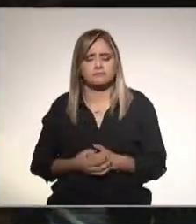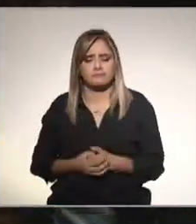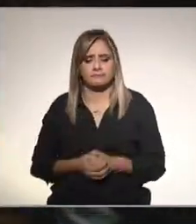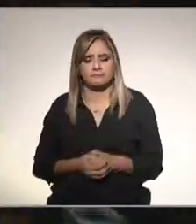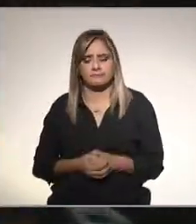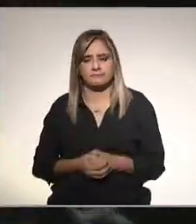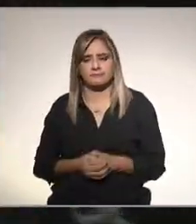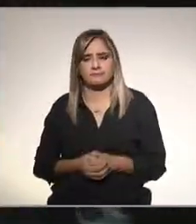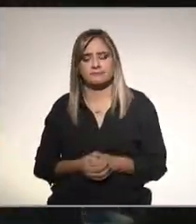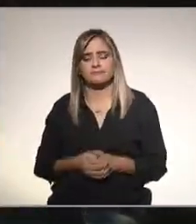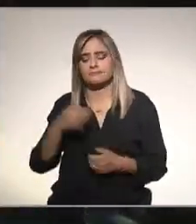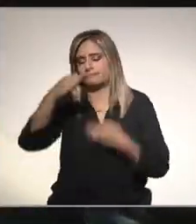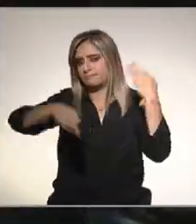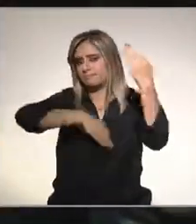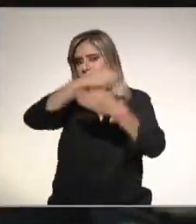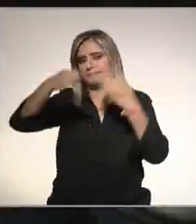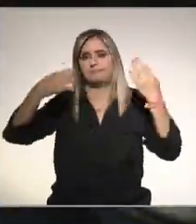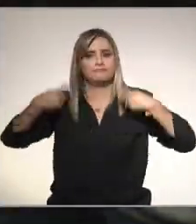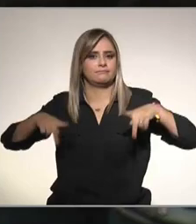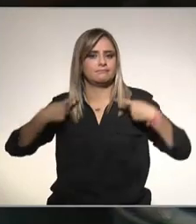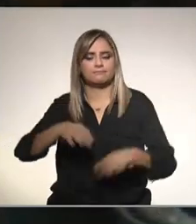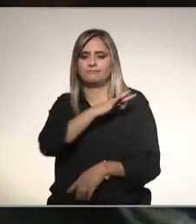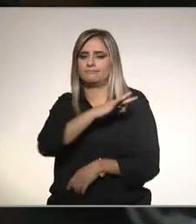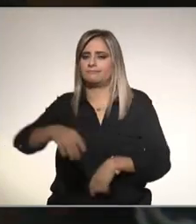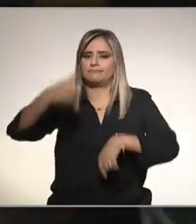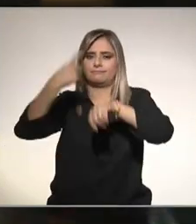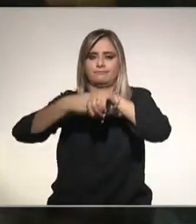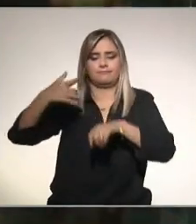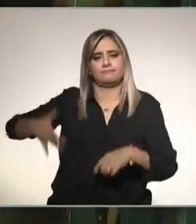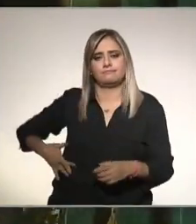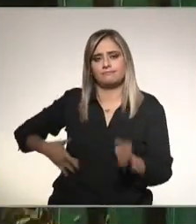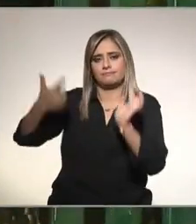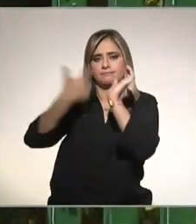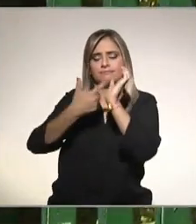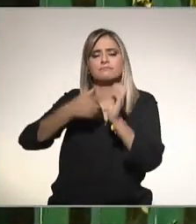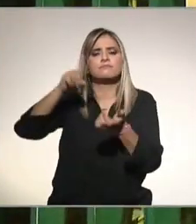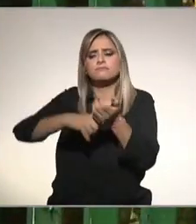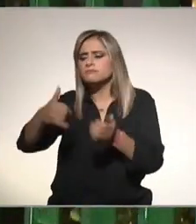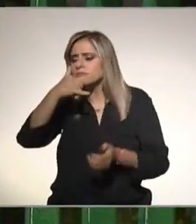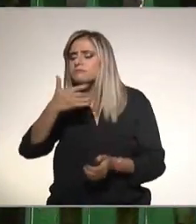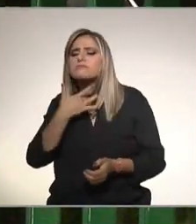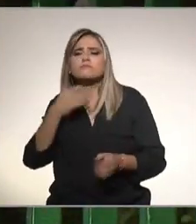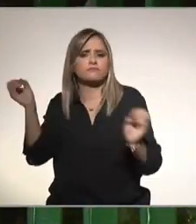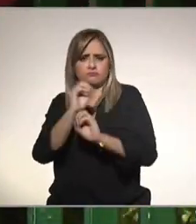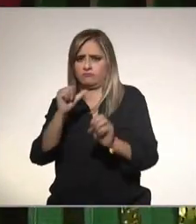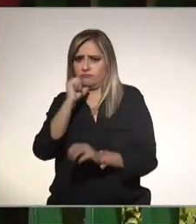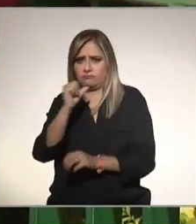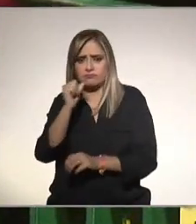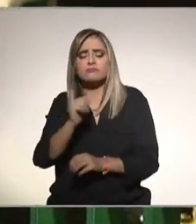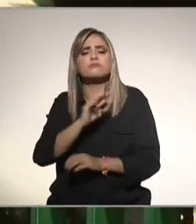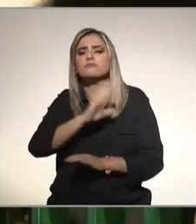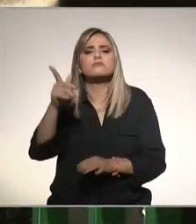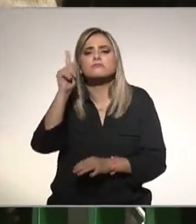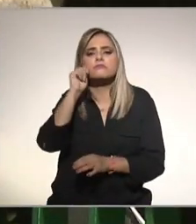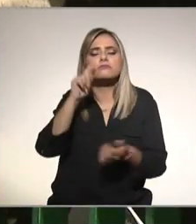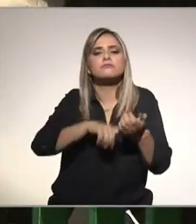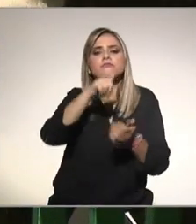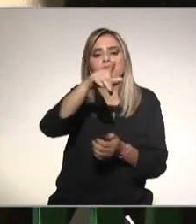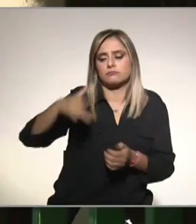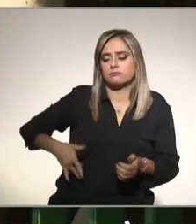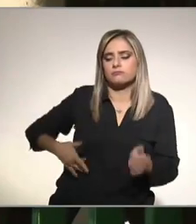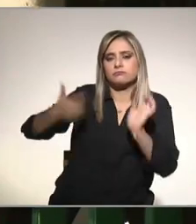todas las personas podemos padecer hígado graso de origen no alcohólico de hecho hoy día se le llama hígado graso de origen